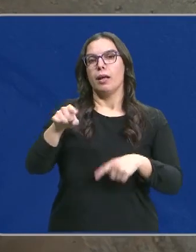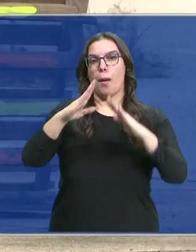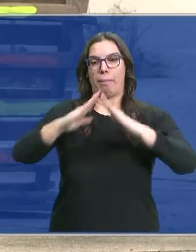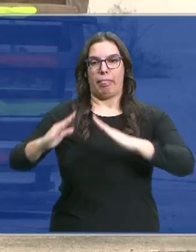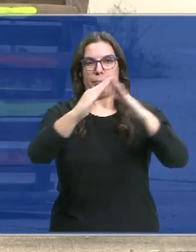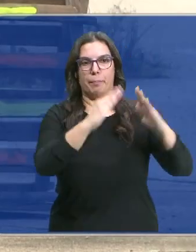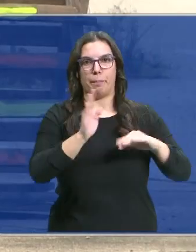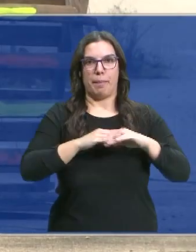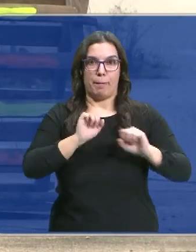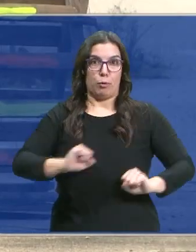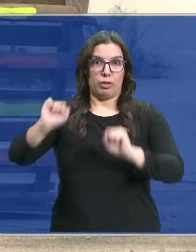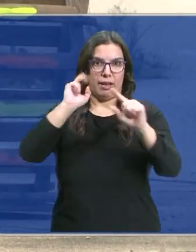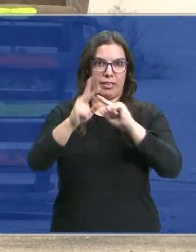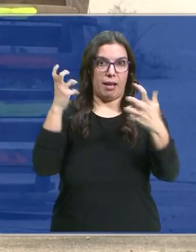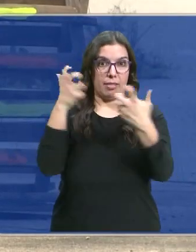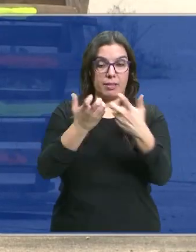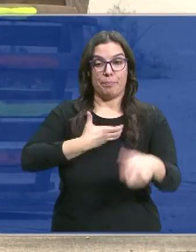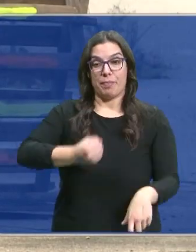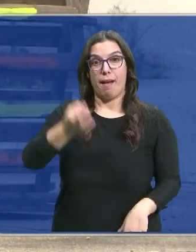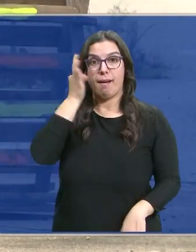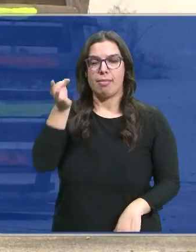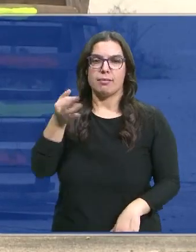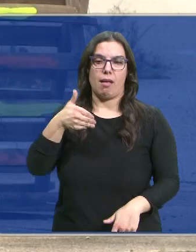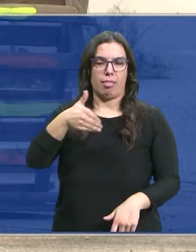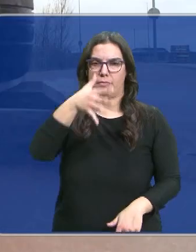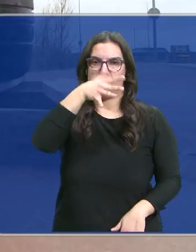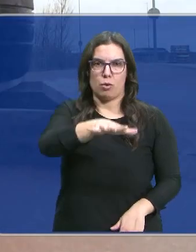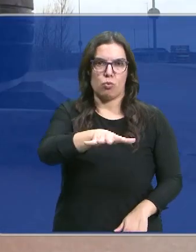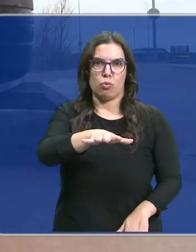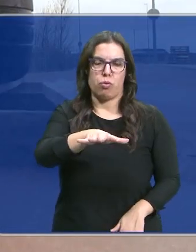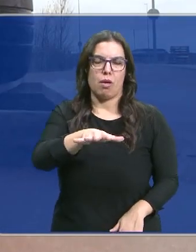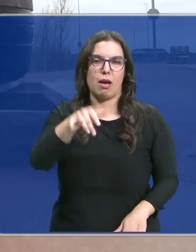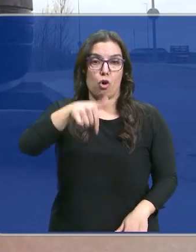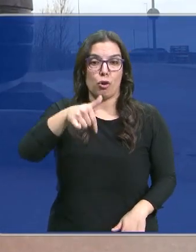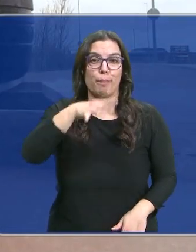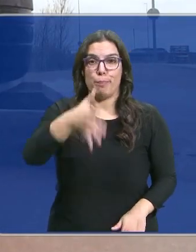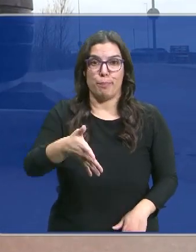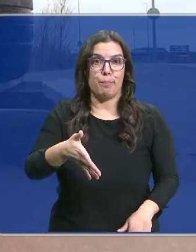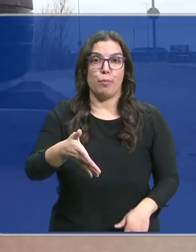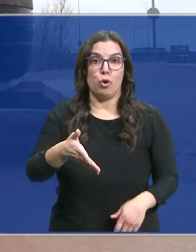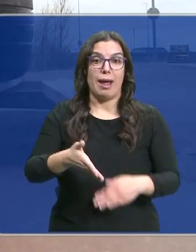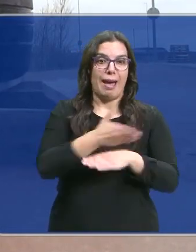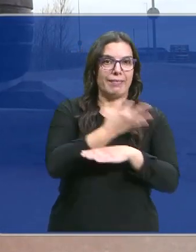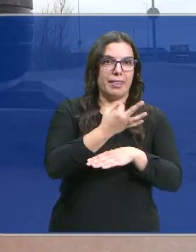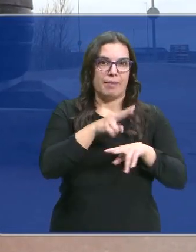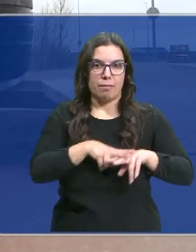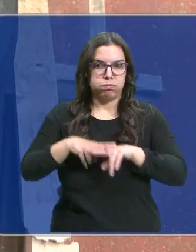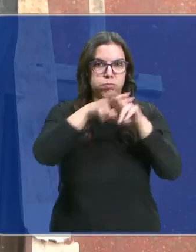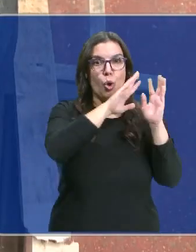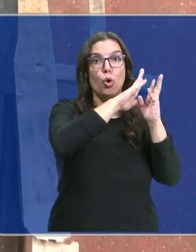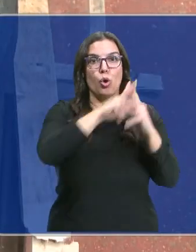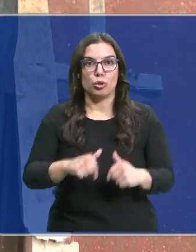accidentes y la alcaldesa presentará la denuncia durante el día de hoy porque antes se han tenido que